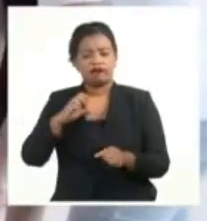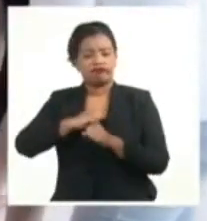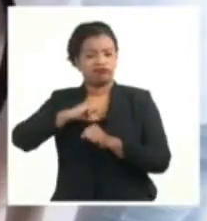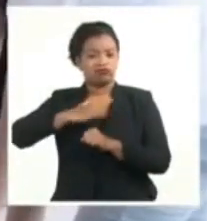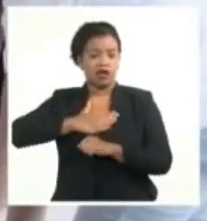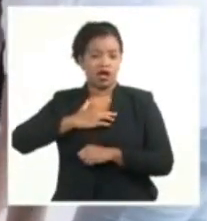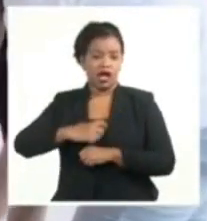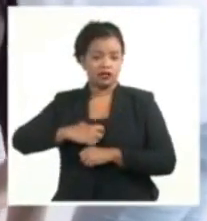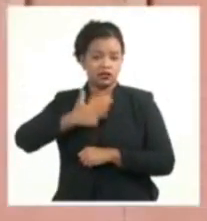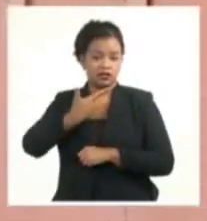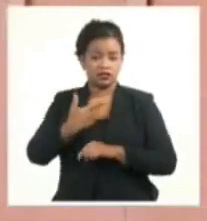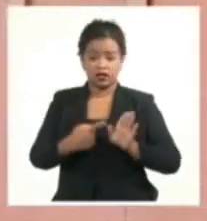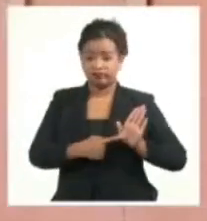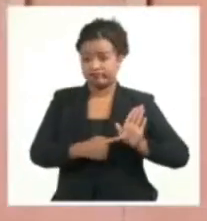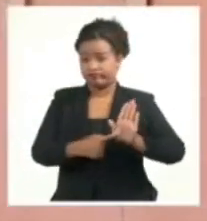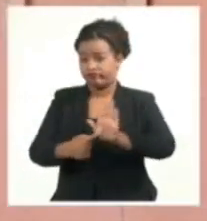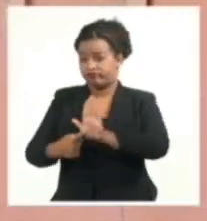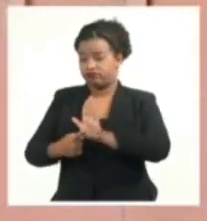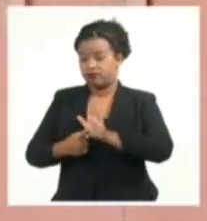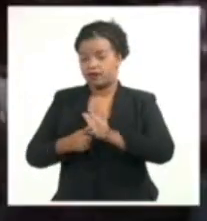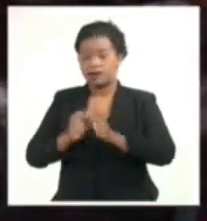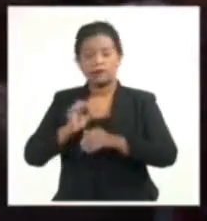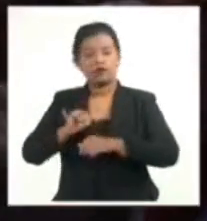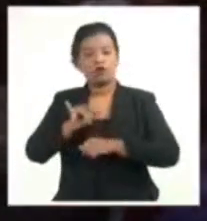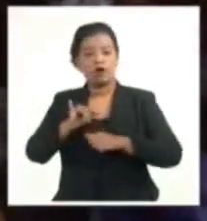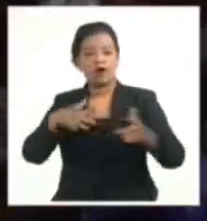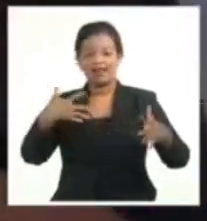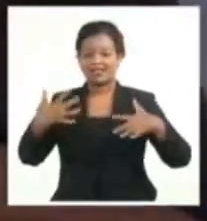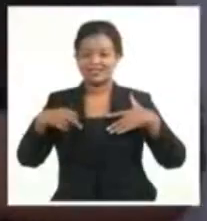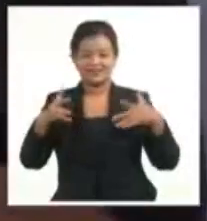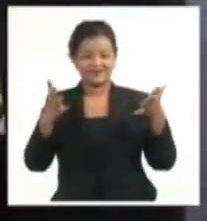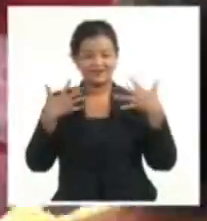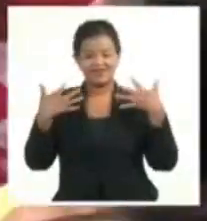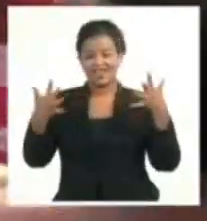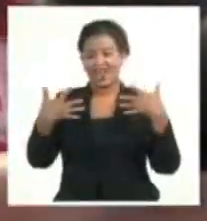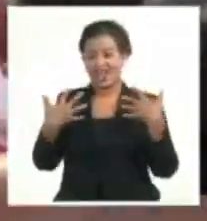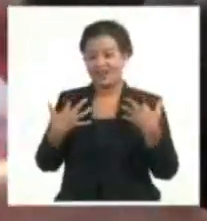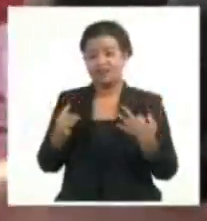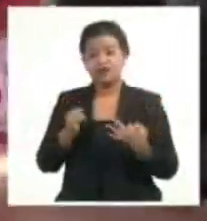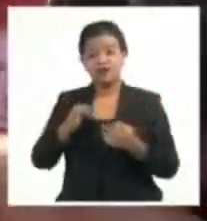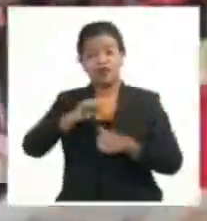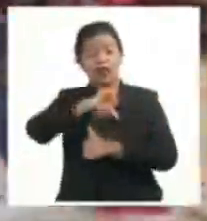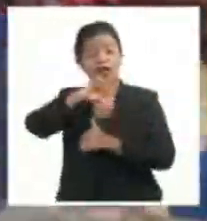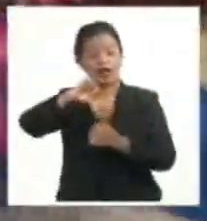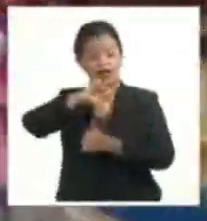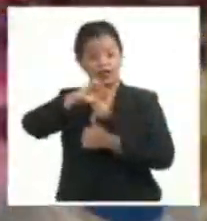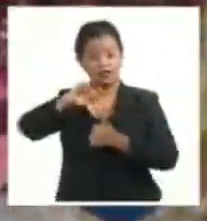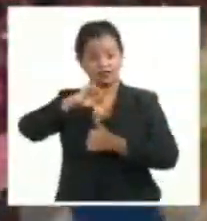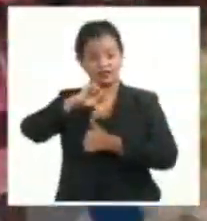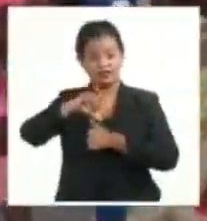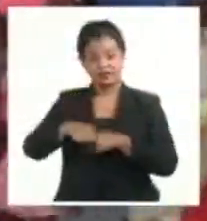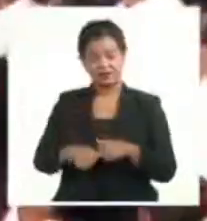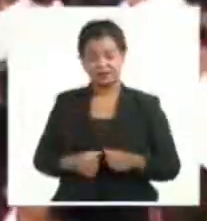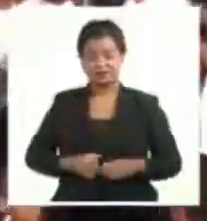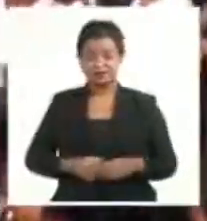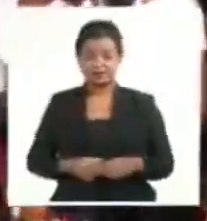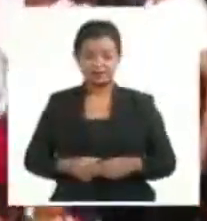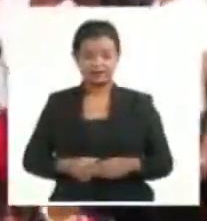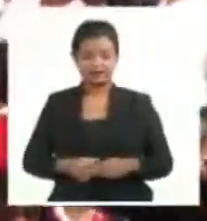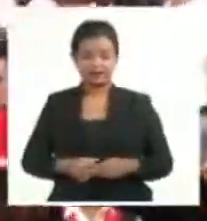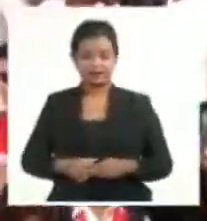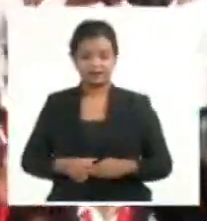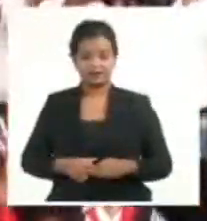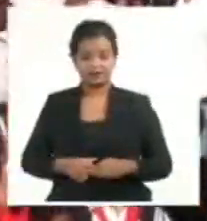adelantarle a la ciudad el ambiente que provocan la temporada de verano y el Festival del Caribe. Carlos Fernández y Karina